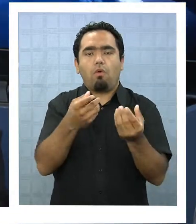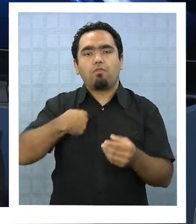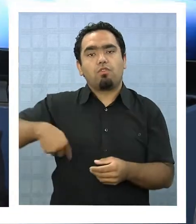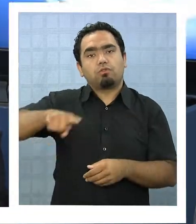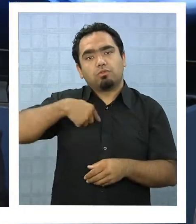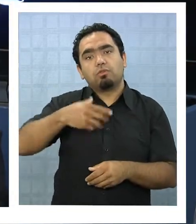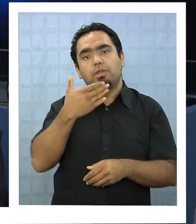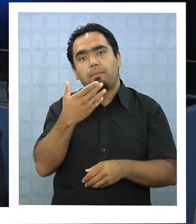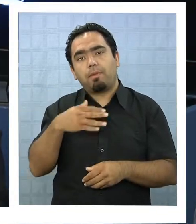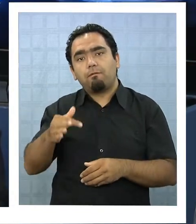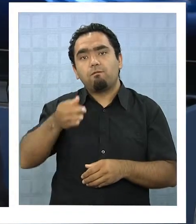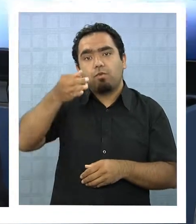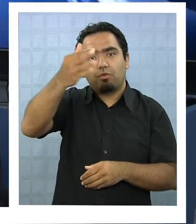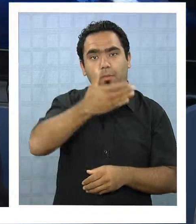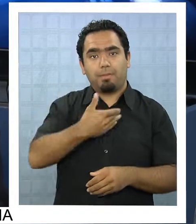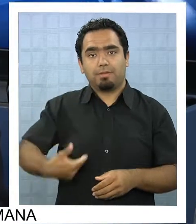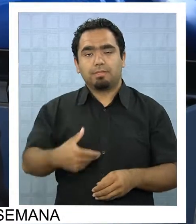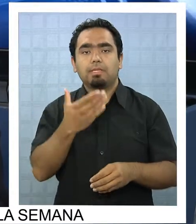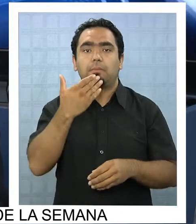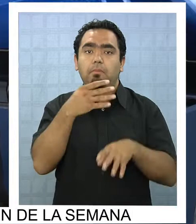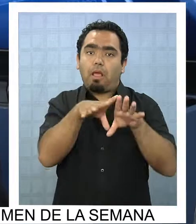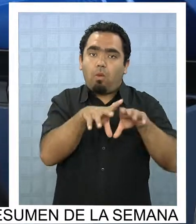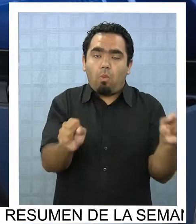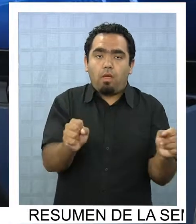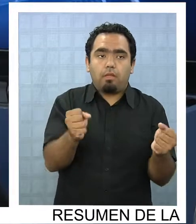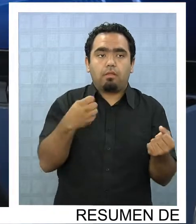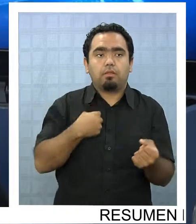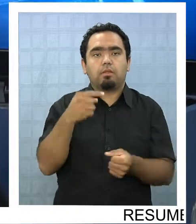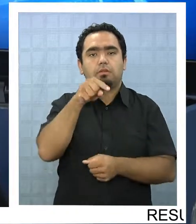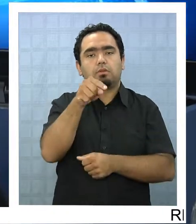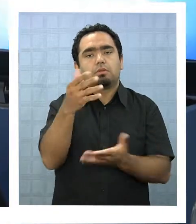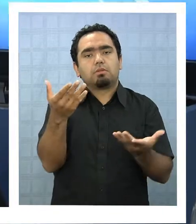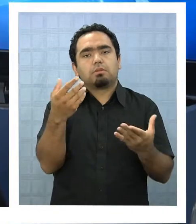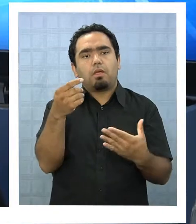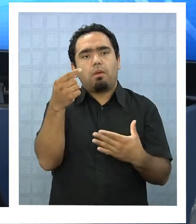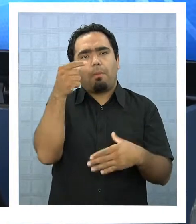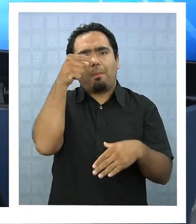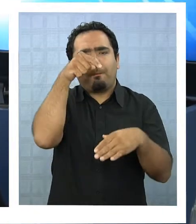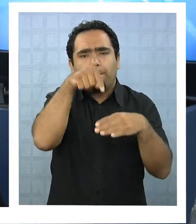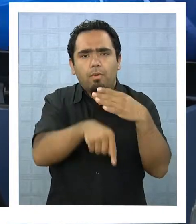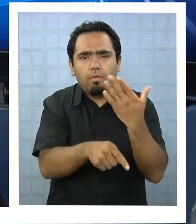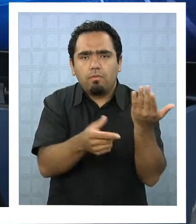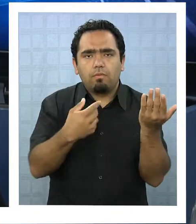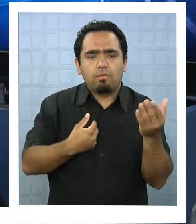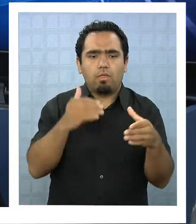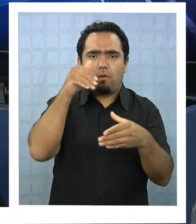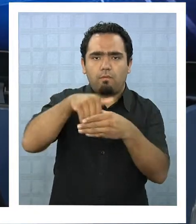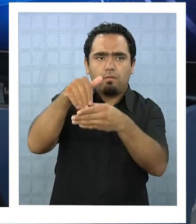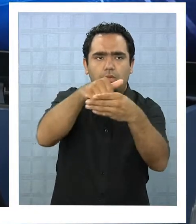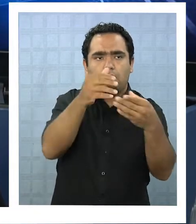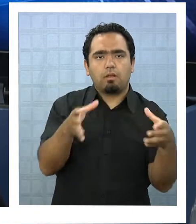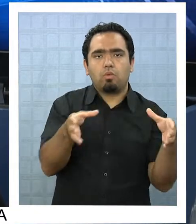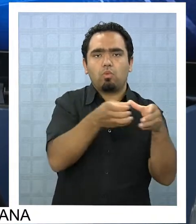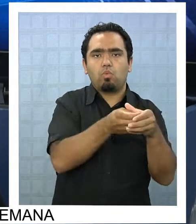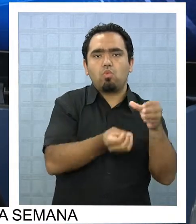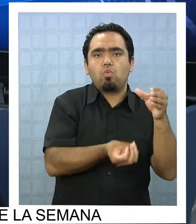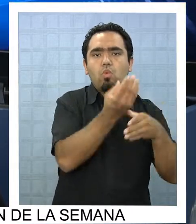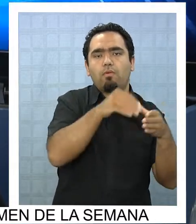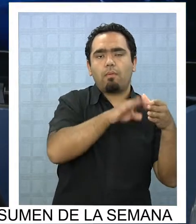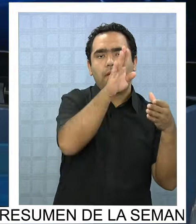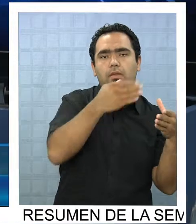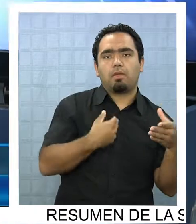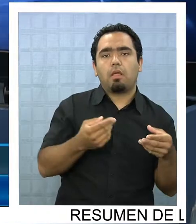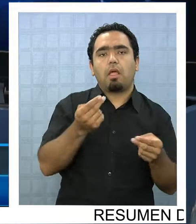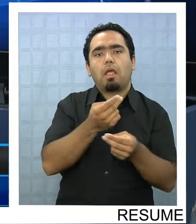acuerdos pero no acuerdo en que abdiquemos de la esencia del voto que tuvimos la nueva mayoría obtuvo un voto de educación